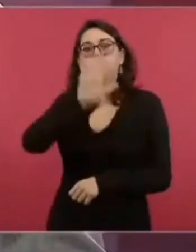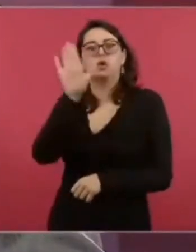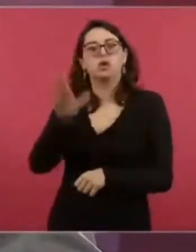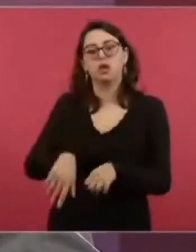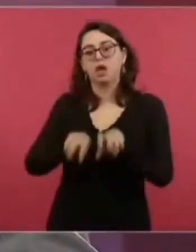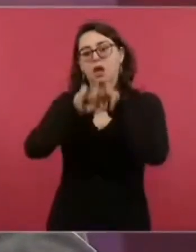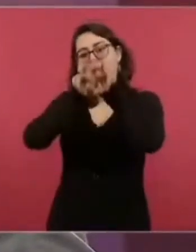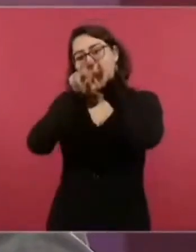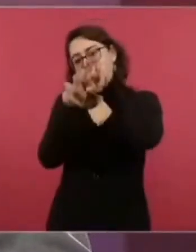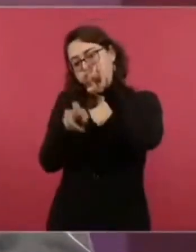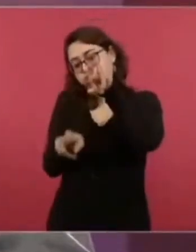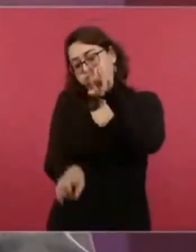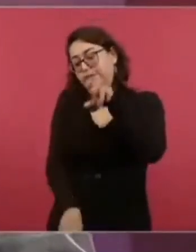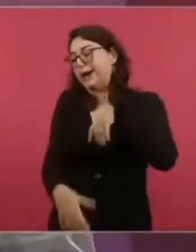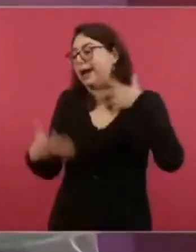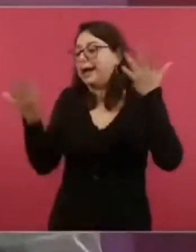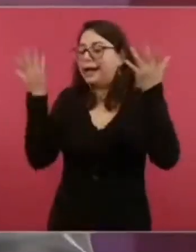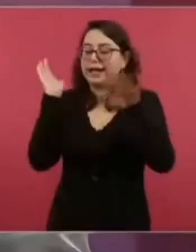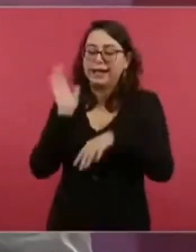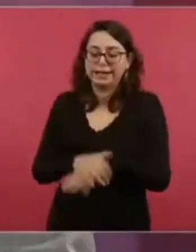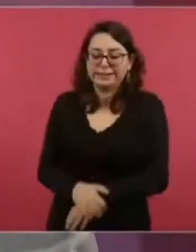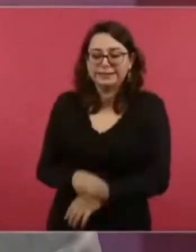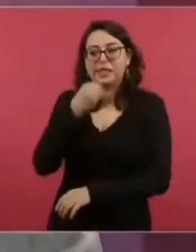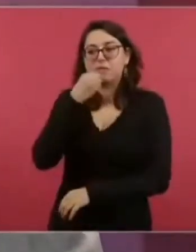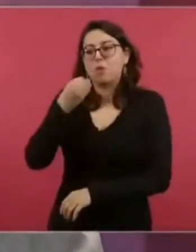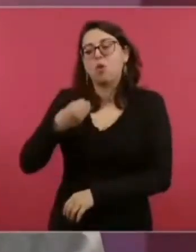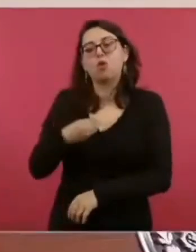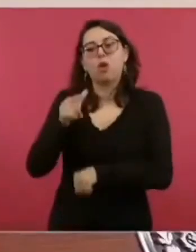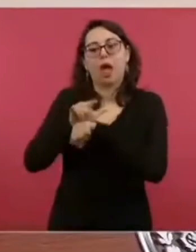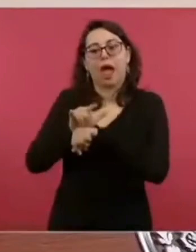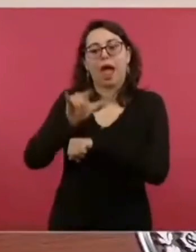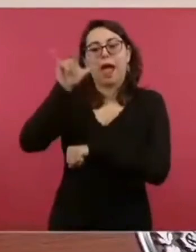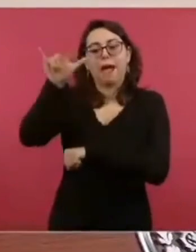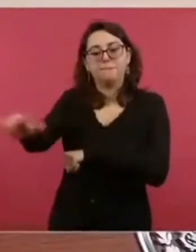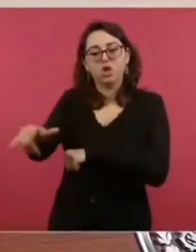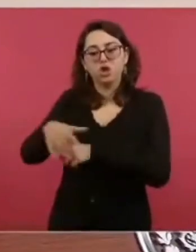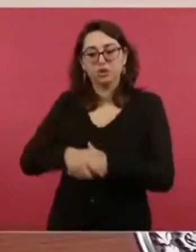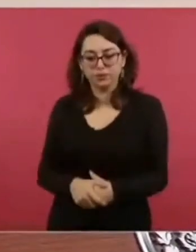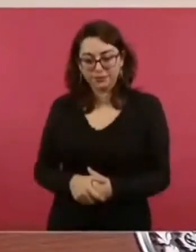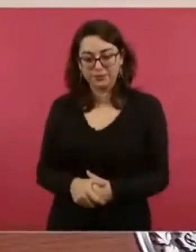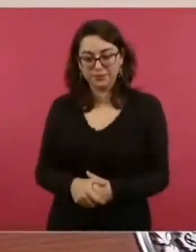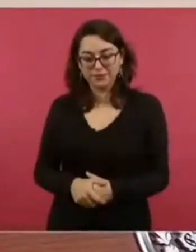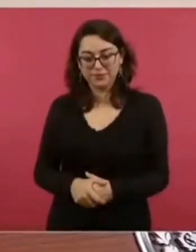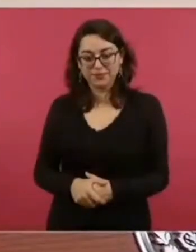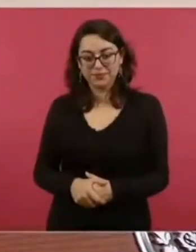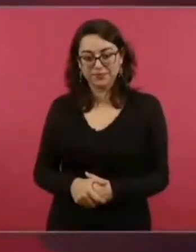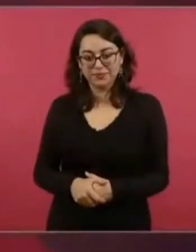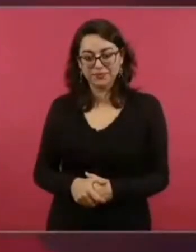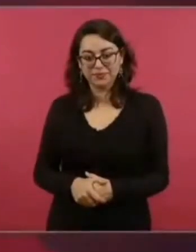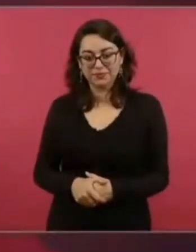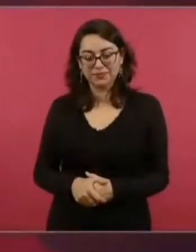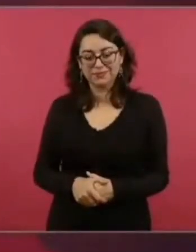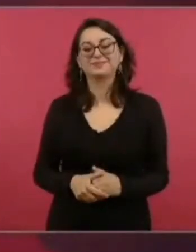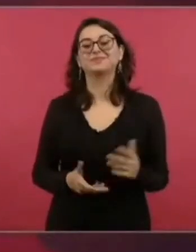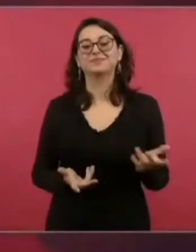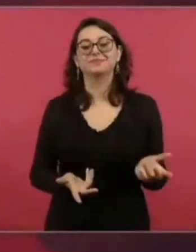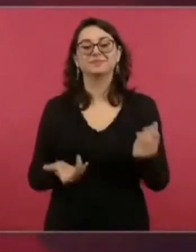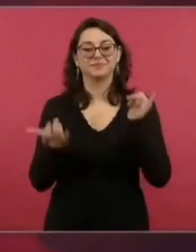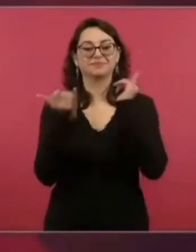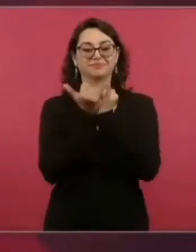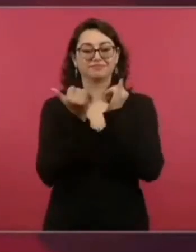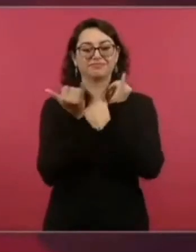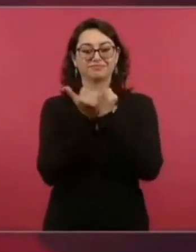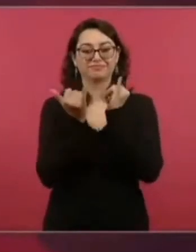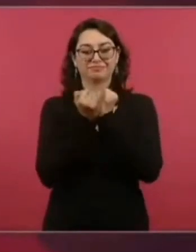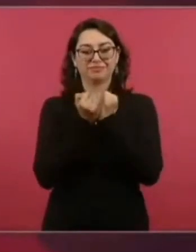Es que una vez también iba yo siendo opositor en un avión a Mérida, y uno